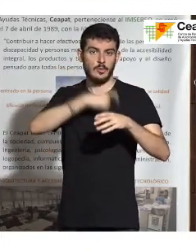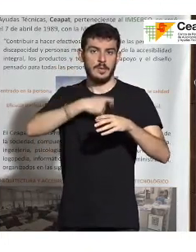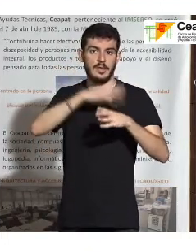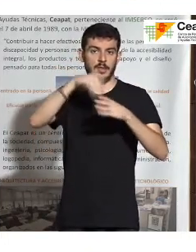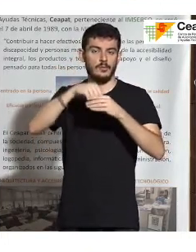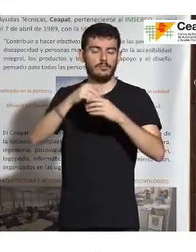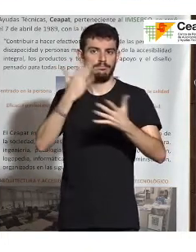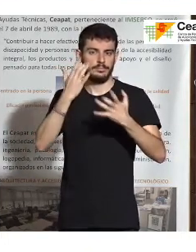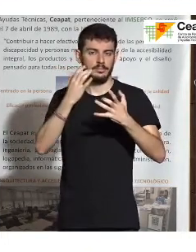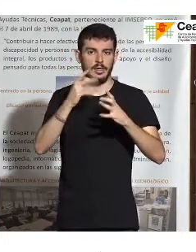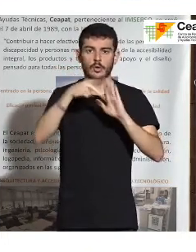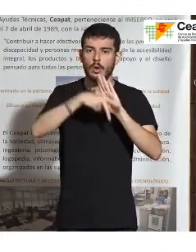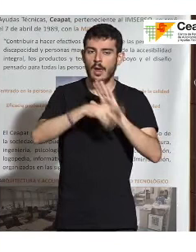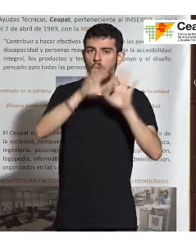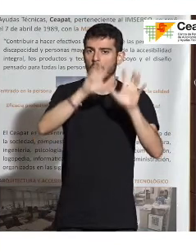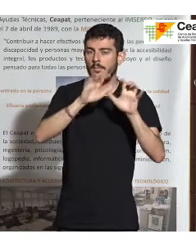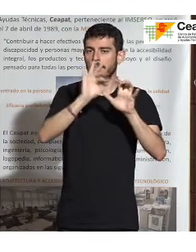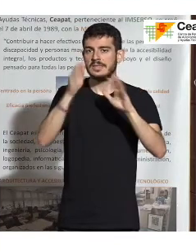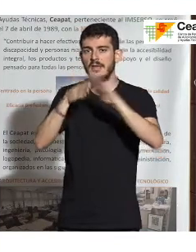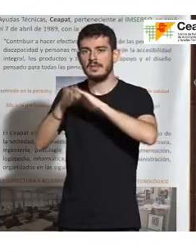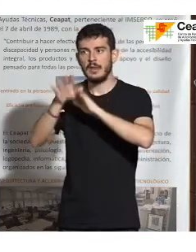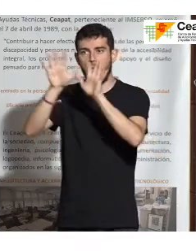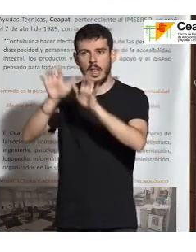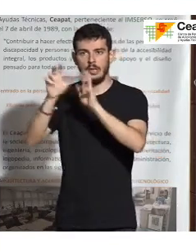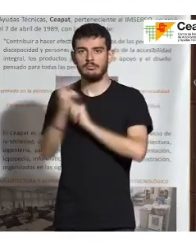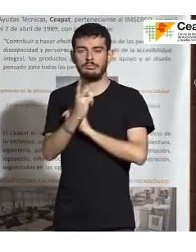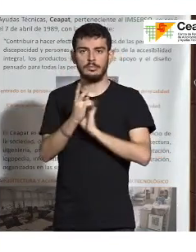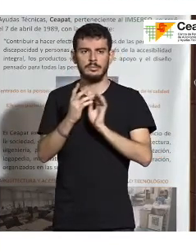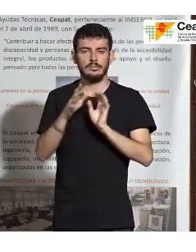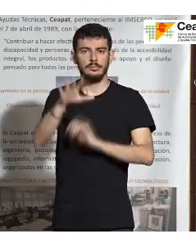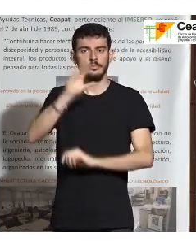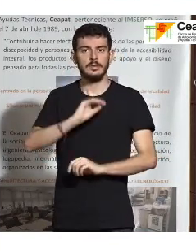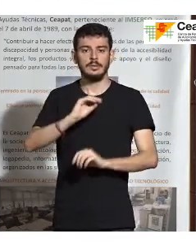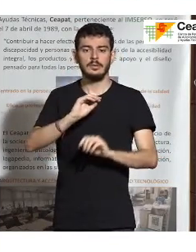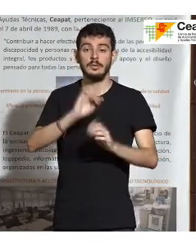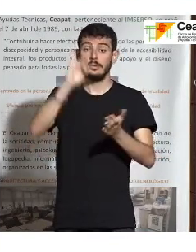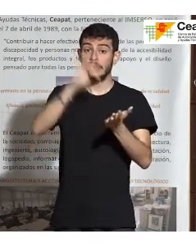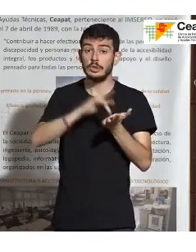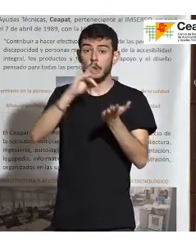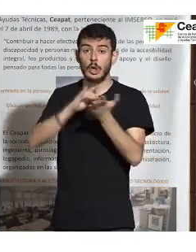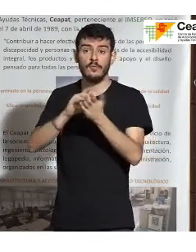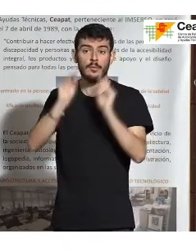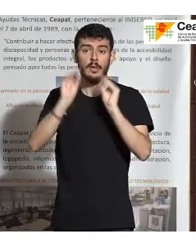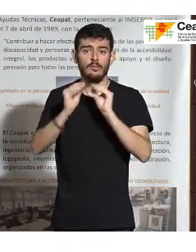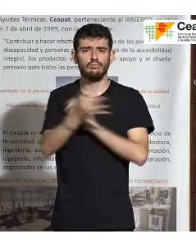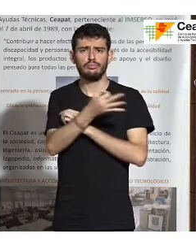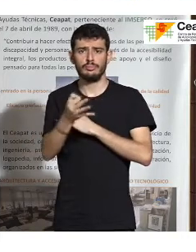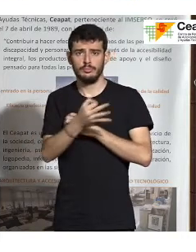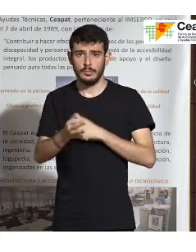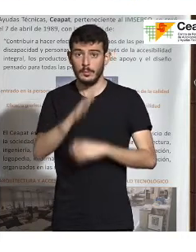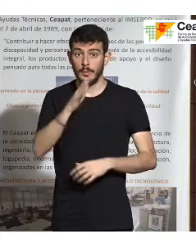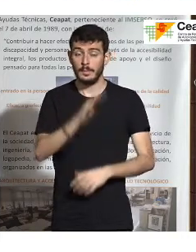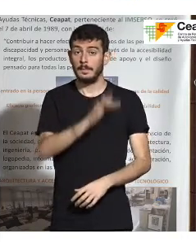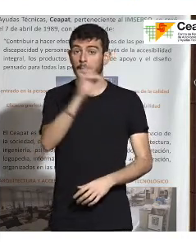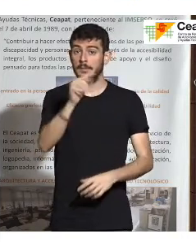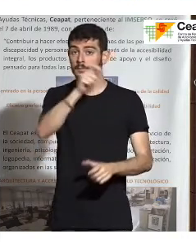de la accesibilidad. Y entendemos que esas sesiones de formación son muy efectivas porque, además, los